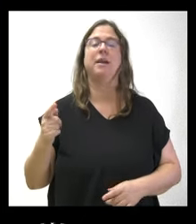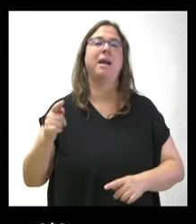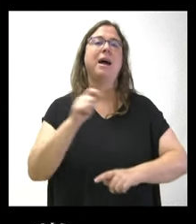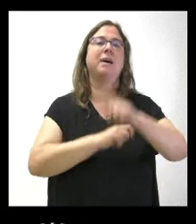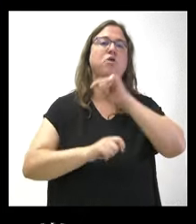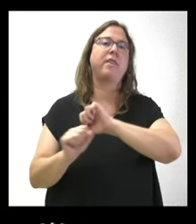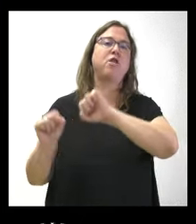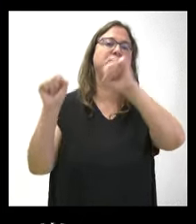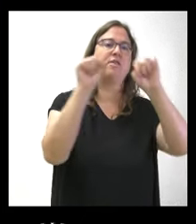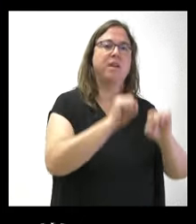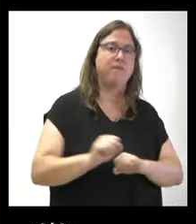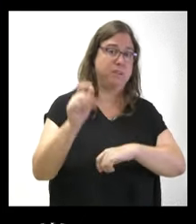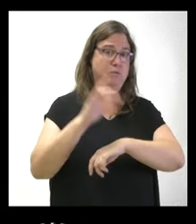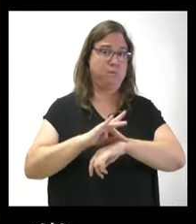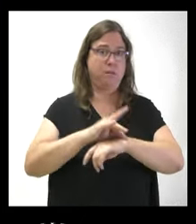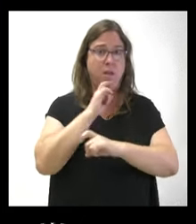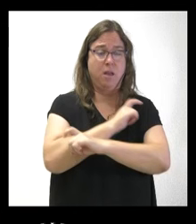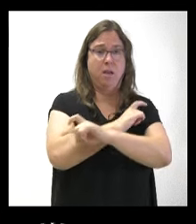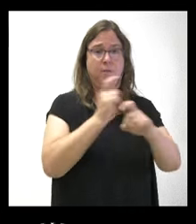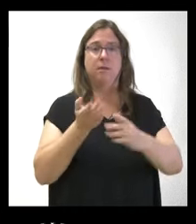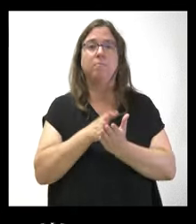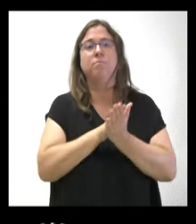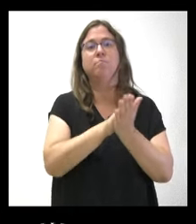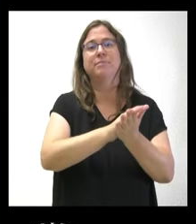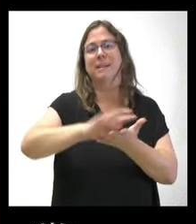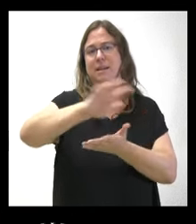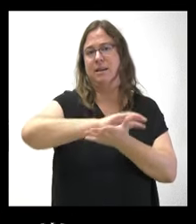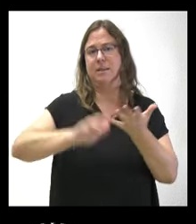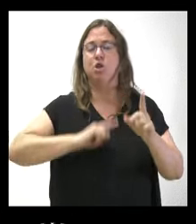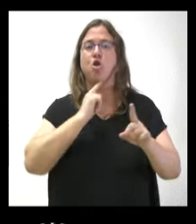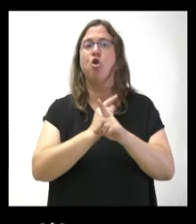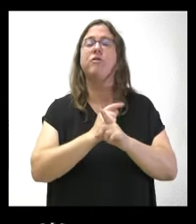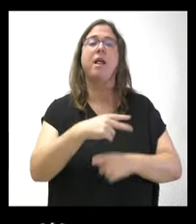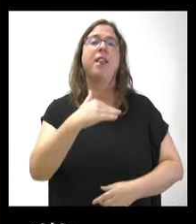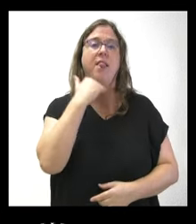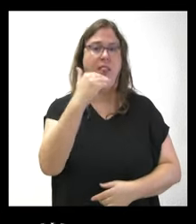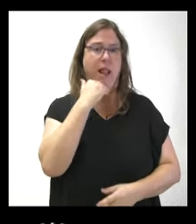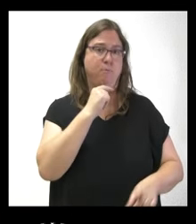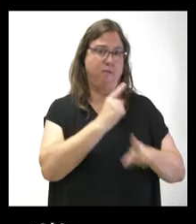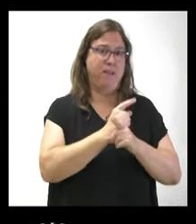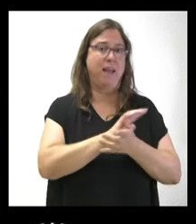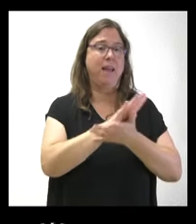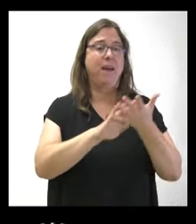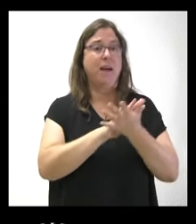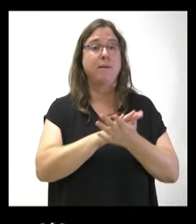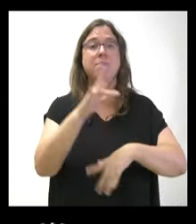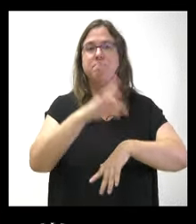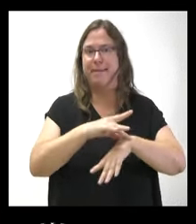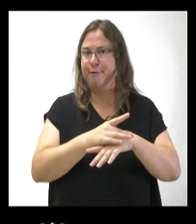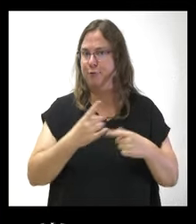comunicó que había presentado un escrito ante la Fiscalía de Zamora, hablando de que la falta de médicos